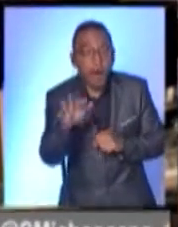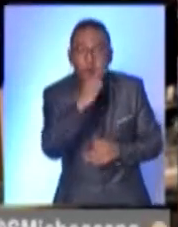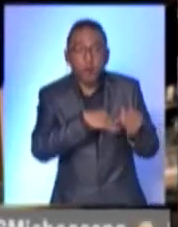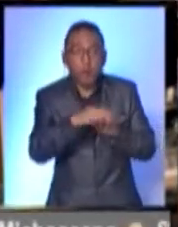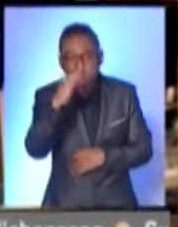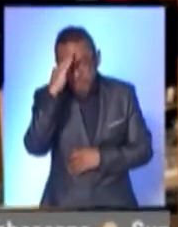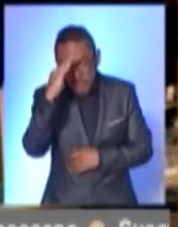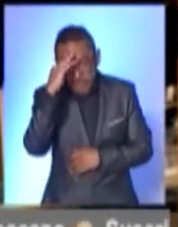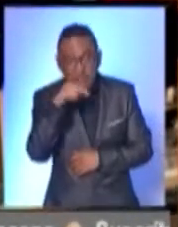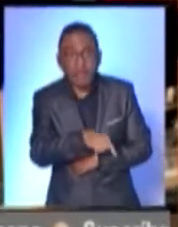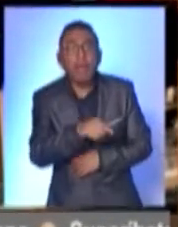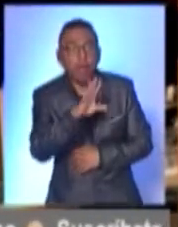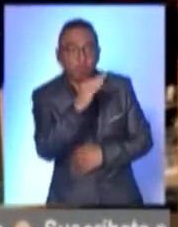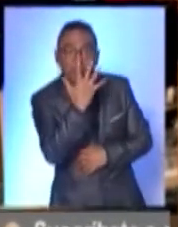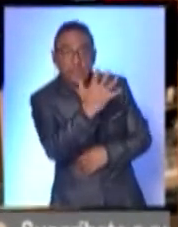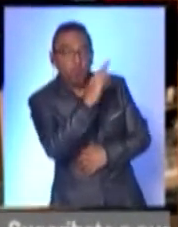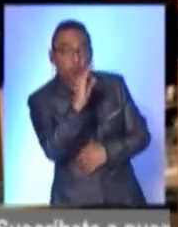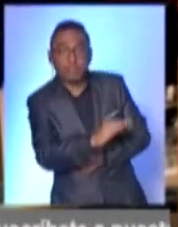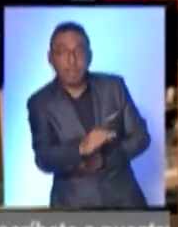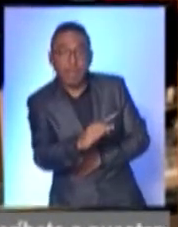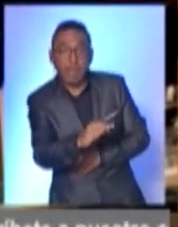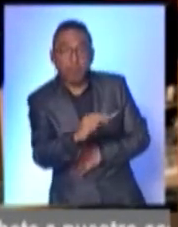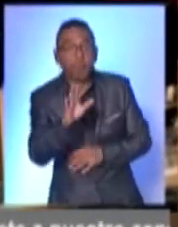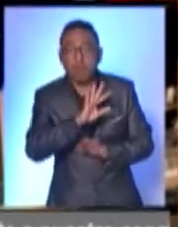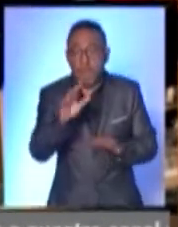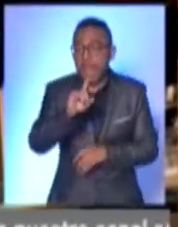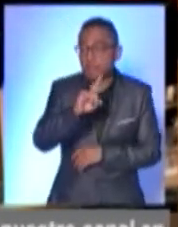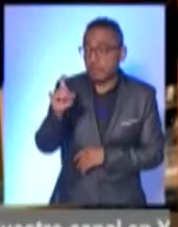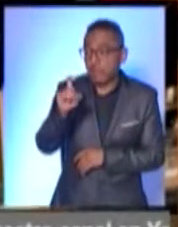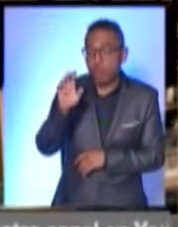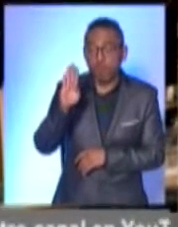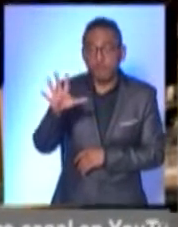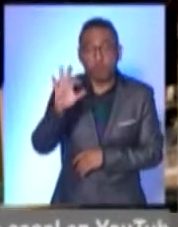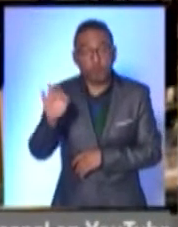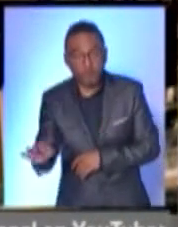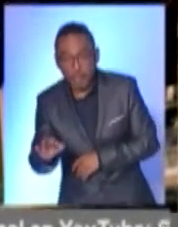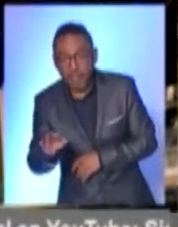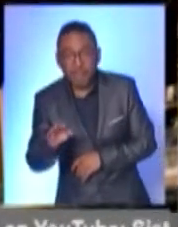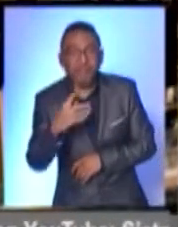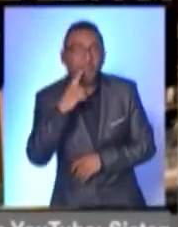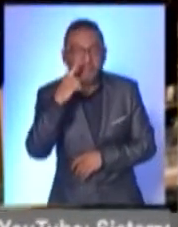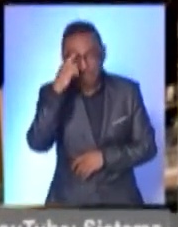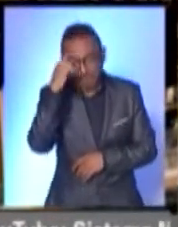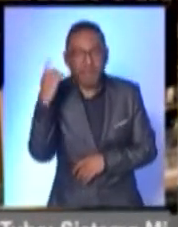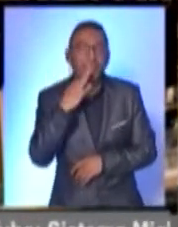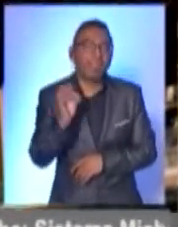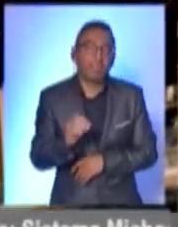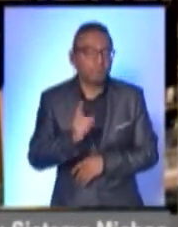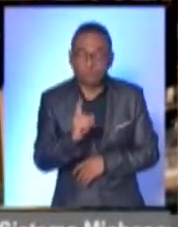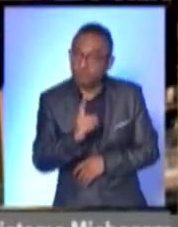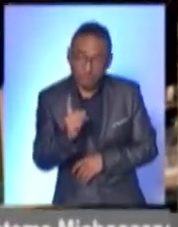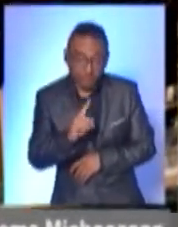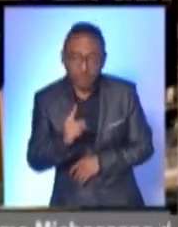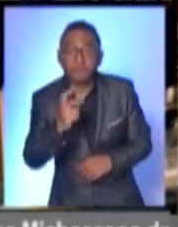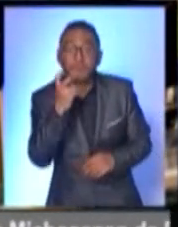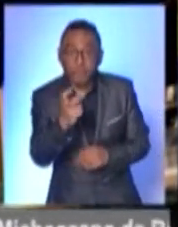mundo, que es 95% y de 100 a 95 no les da. No es tan sencillo. Estas eficacias